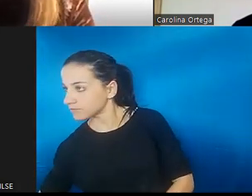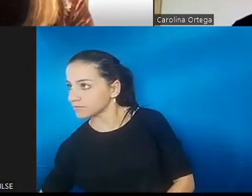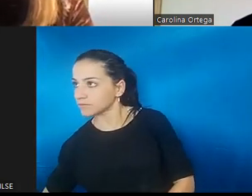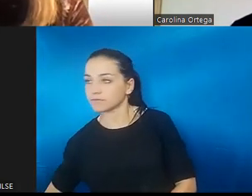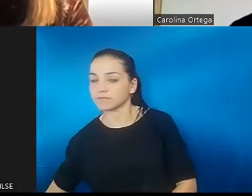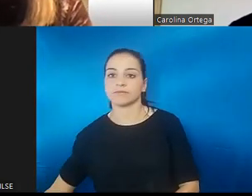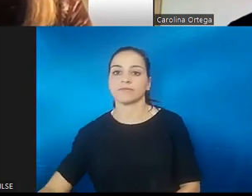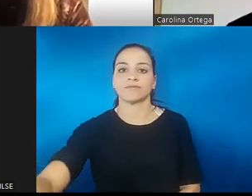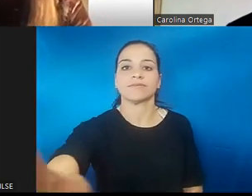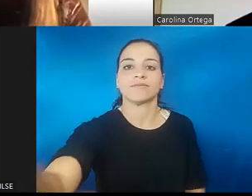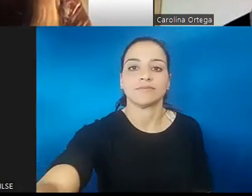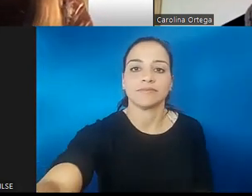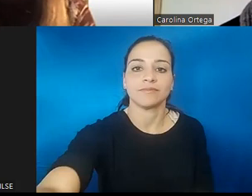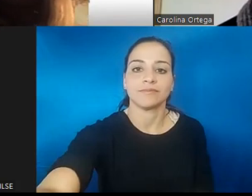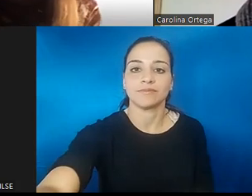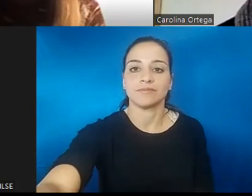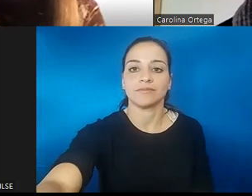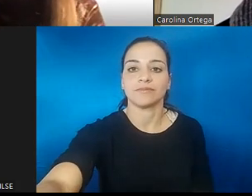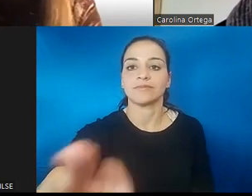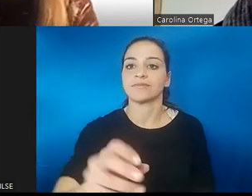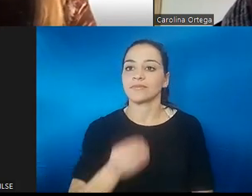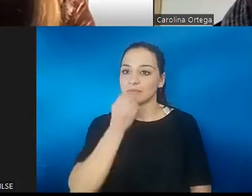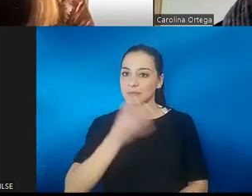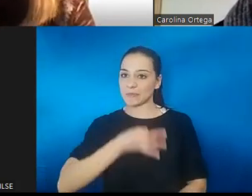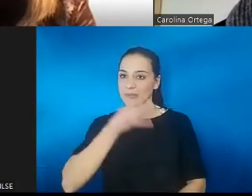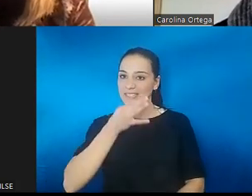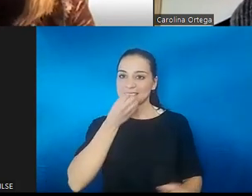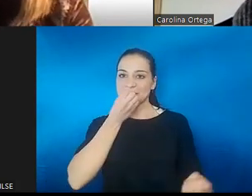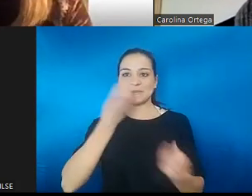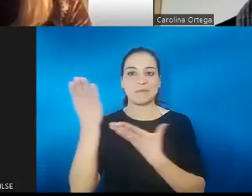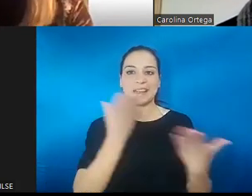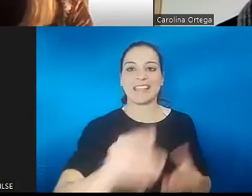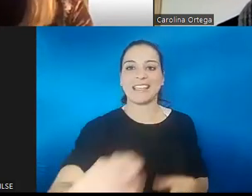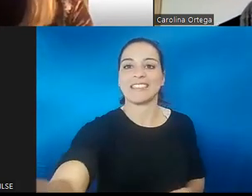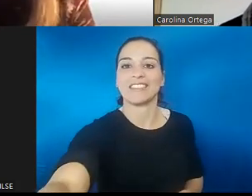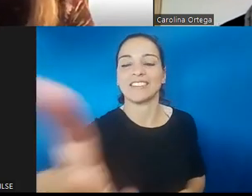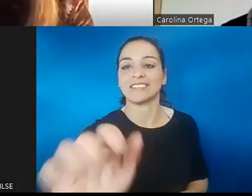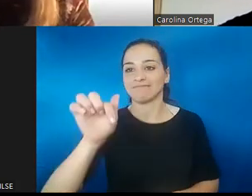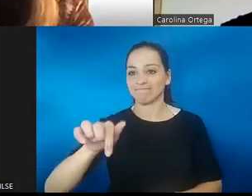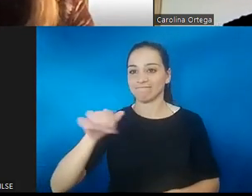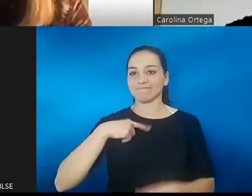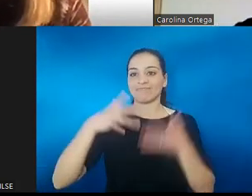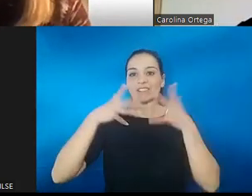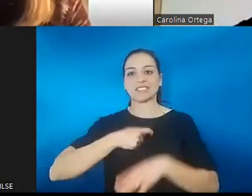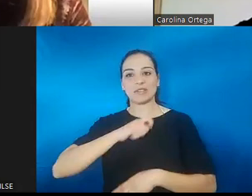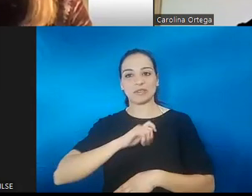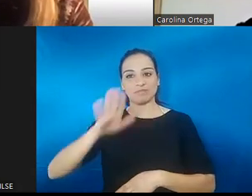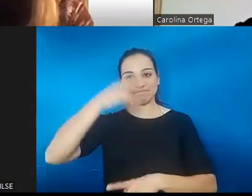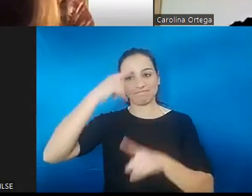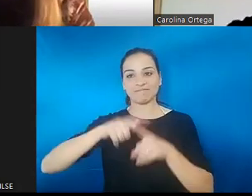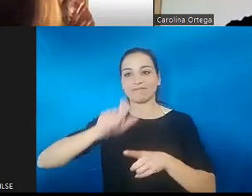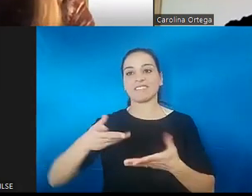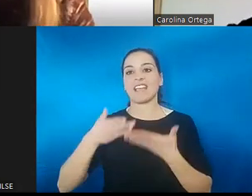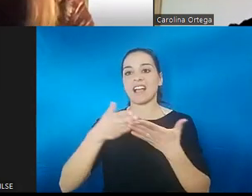Bienvenidos a esta jornada que organizamos desde el Consejo Español para la Defensa de la Discapacidad y la Dependencia. Esta